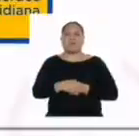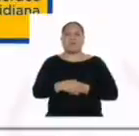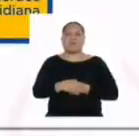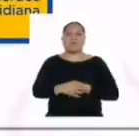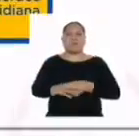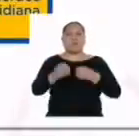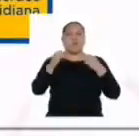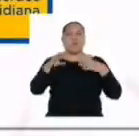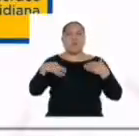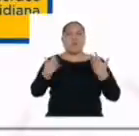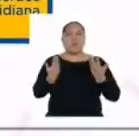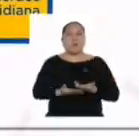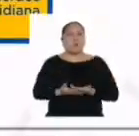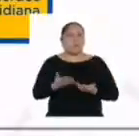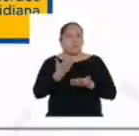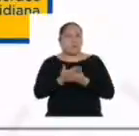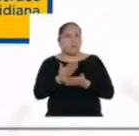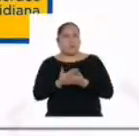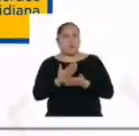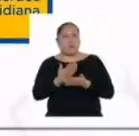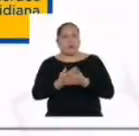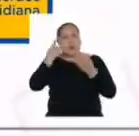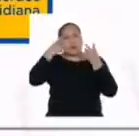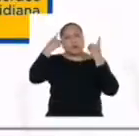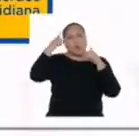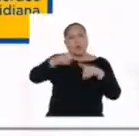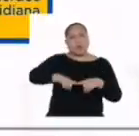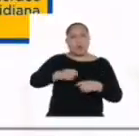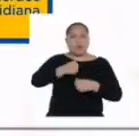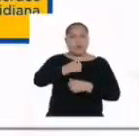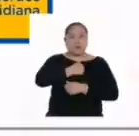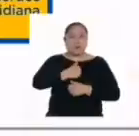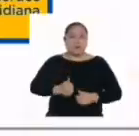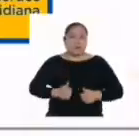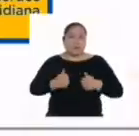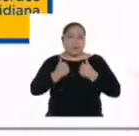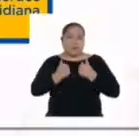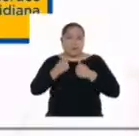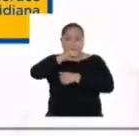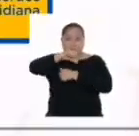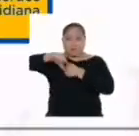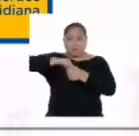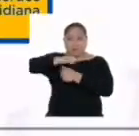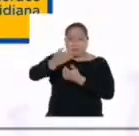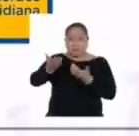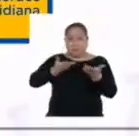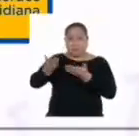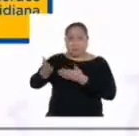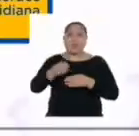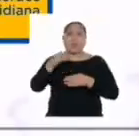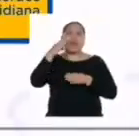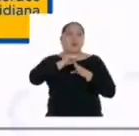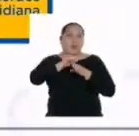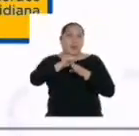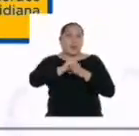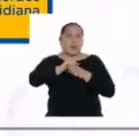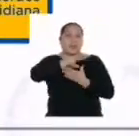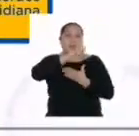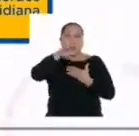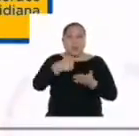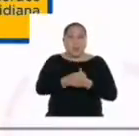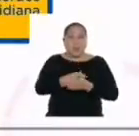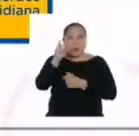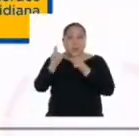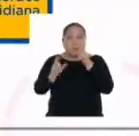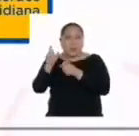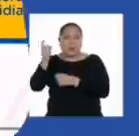¿Cómo podemos asegurarnos que los acuerdos de convivencia se conviertan en práctica cotidiana en todos y todas